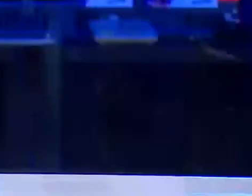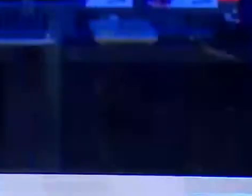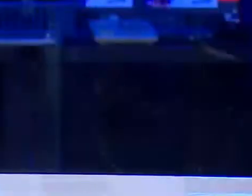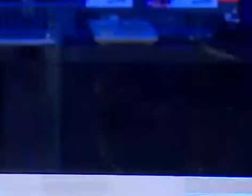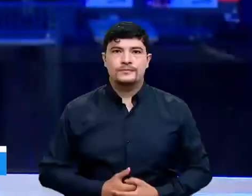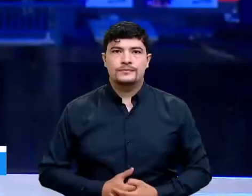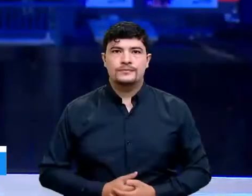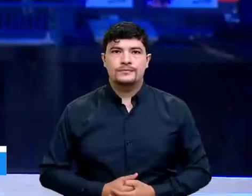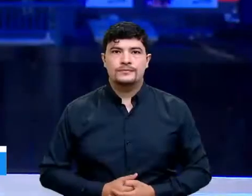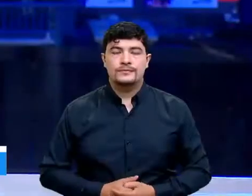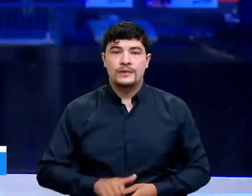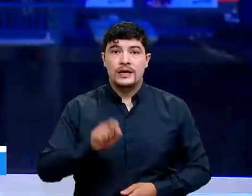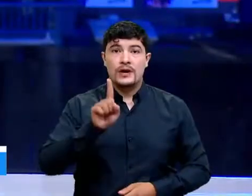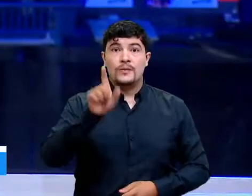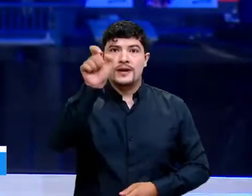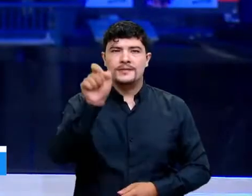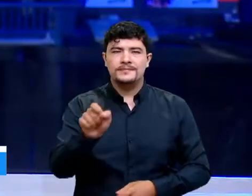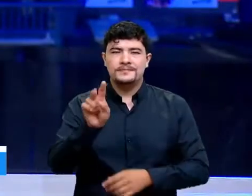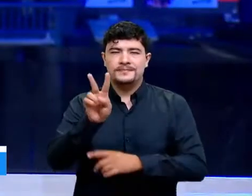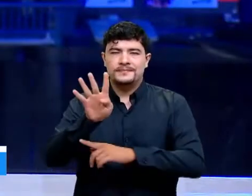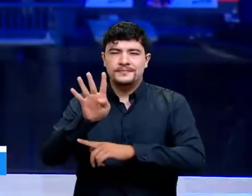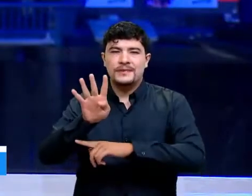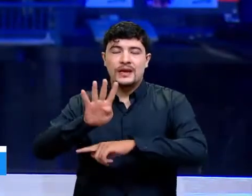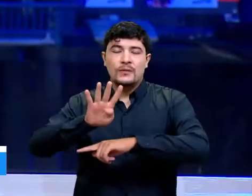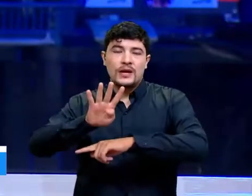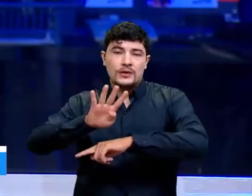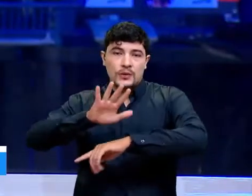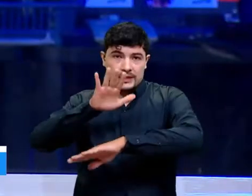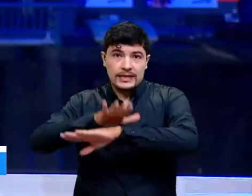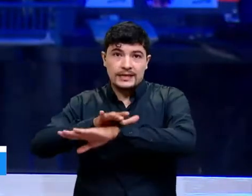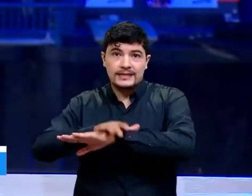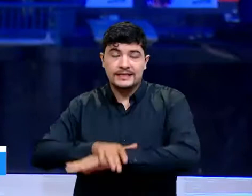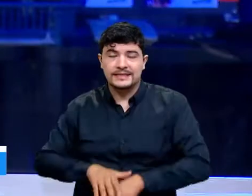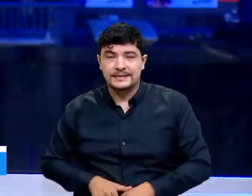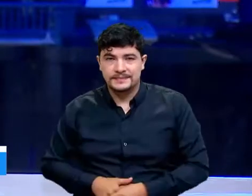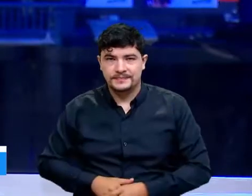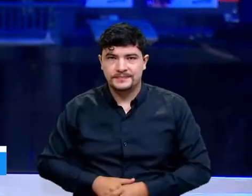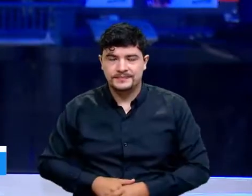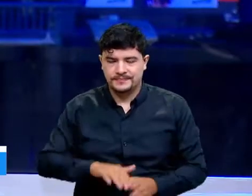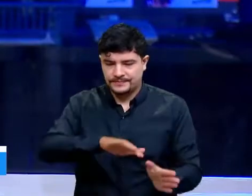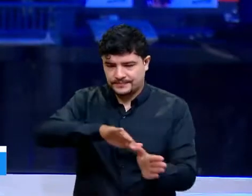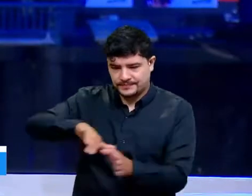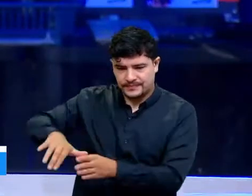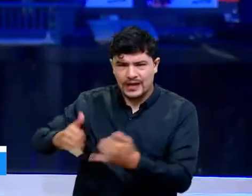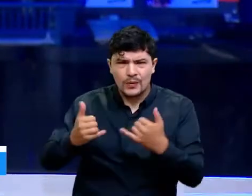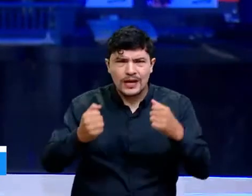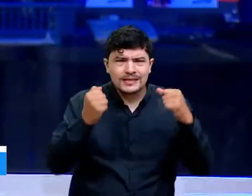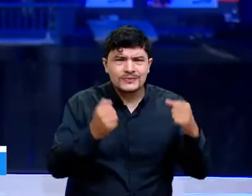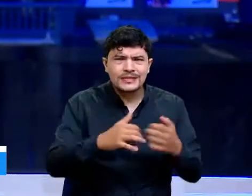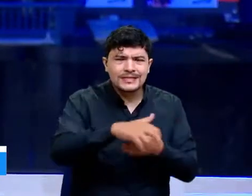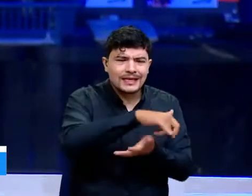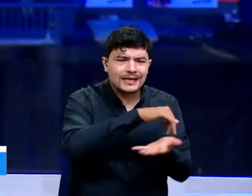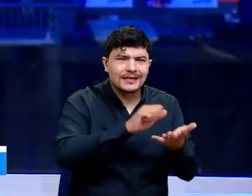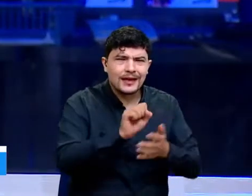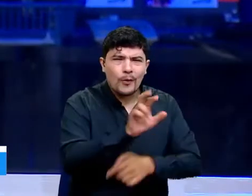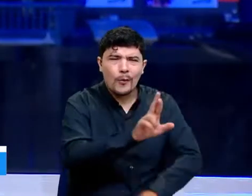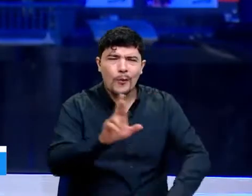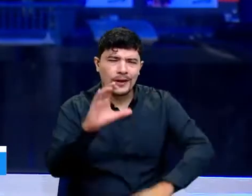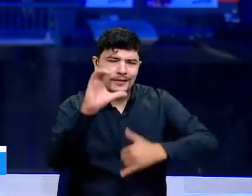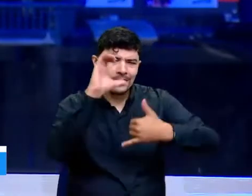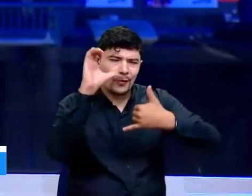1 de la tarde, 24 minutos y cabíamos de tema para hablar de las intensas lluvias que no dejan de caer en todo el oriente colombiano. Por eso ahora